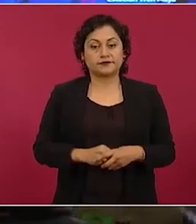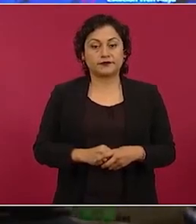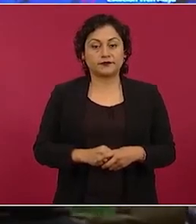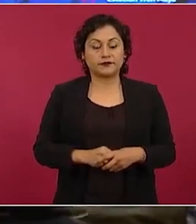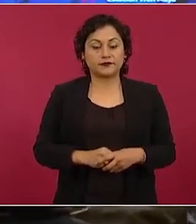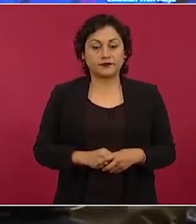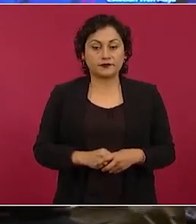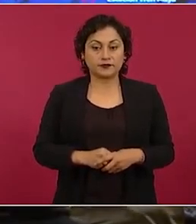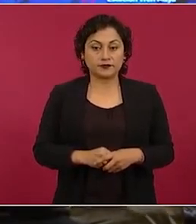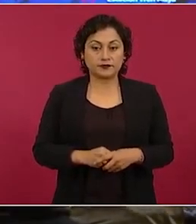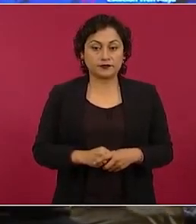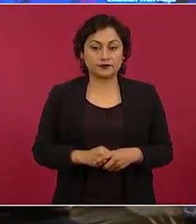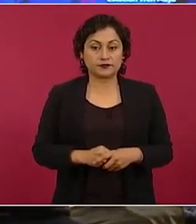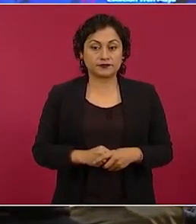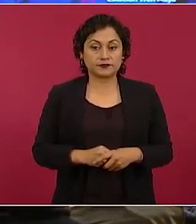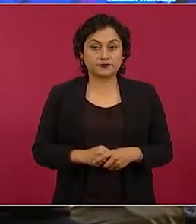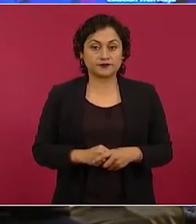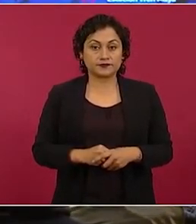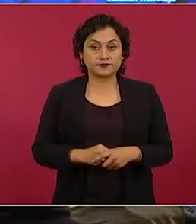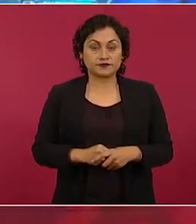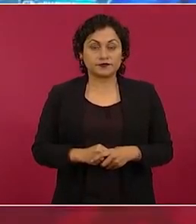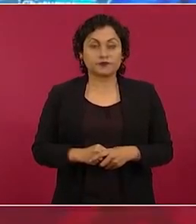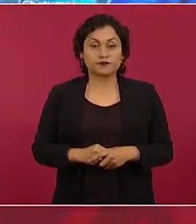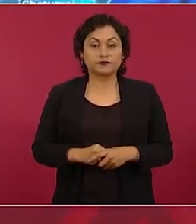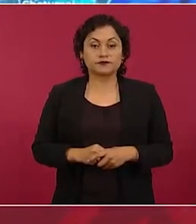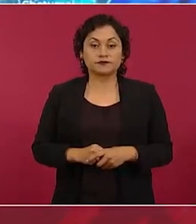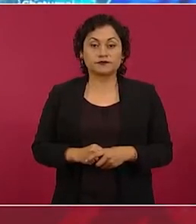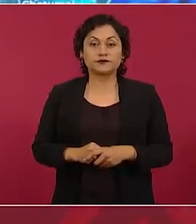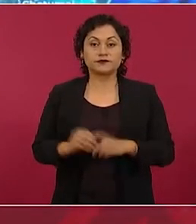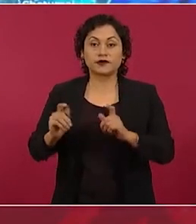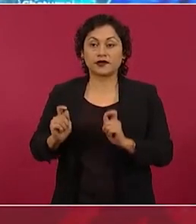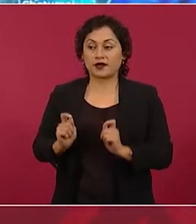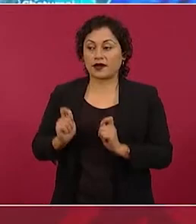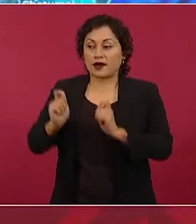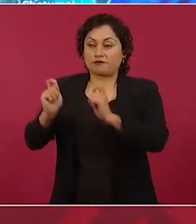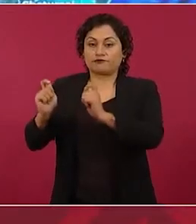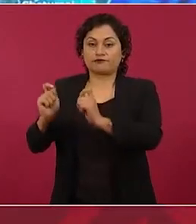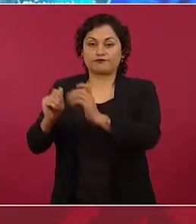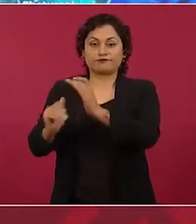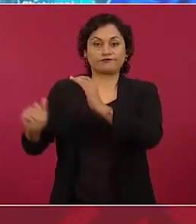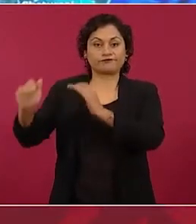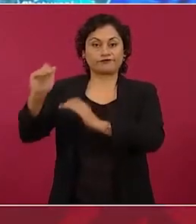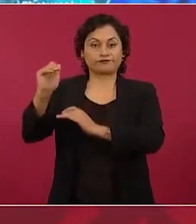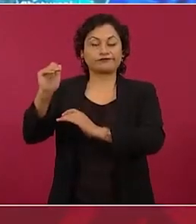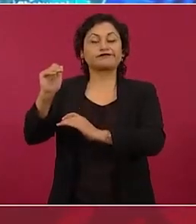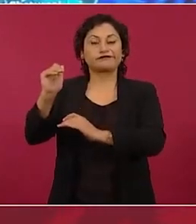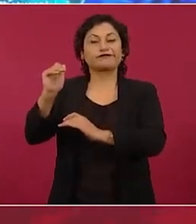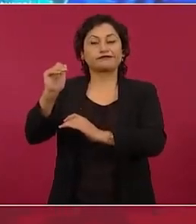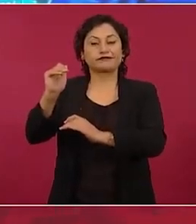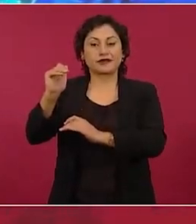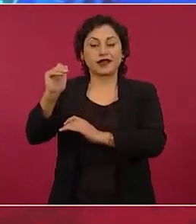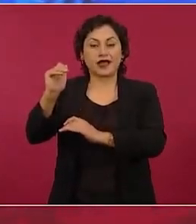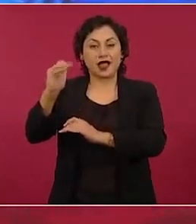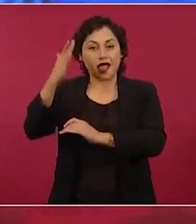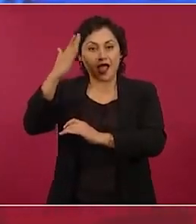convirtieron, lo ascendieron a general y todos los que iban aquí